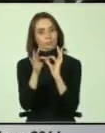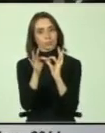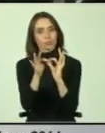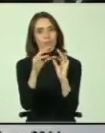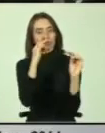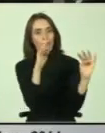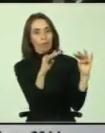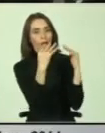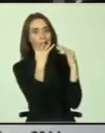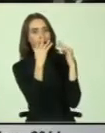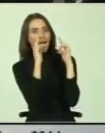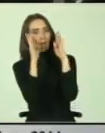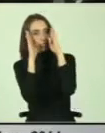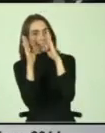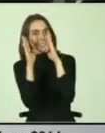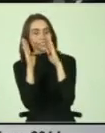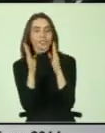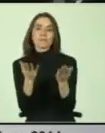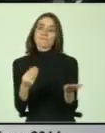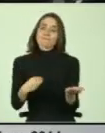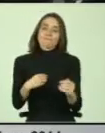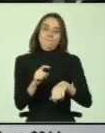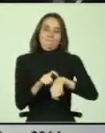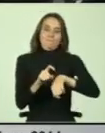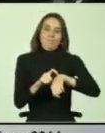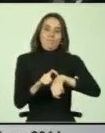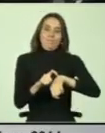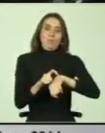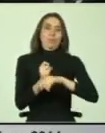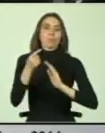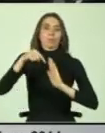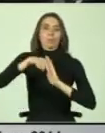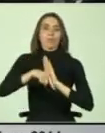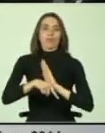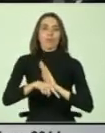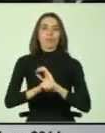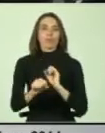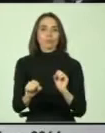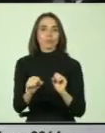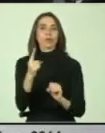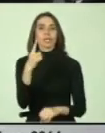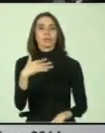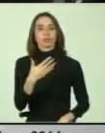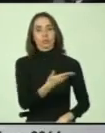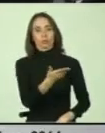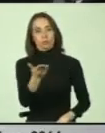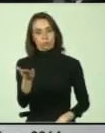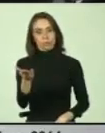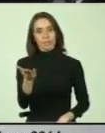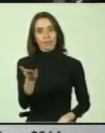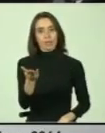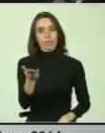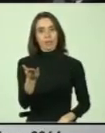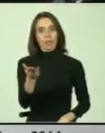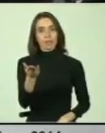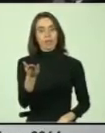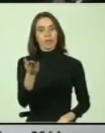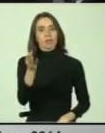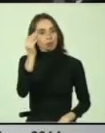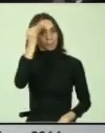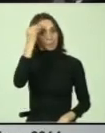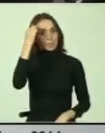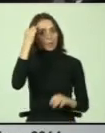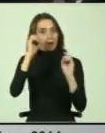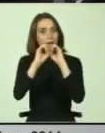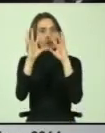su atención lamentablemente en al tiempo no pude profundizar más pero lo importante es a ustedes les quede algo